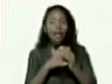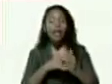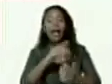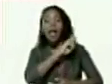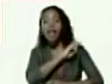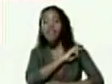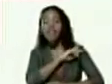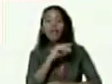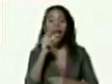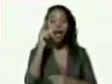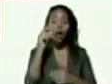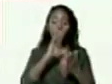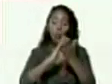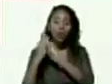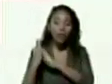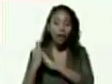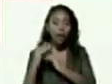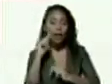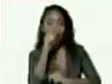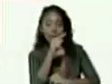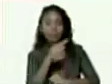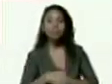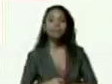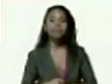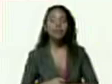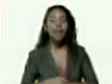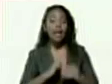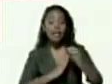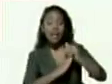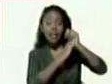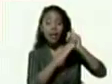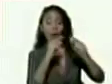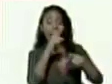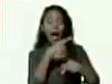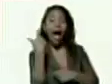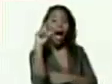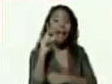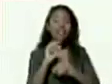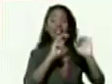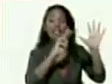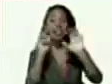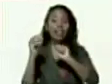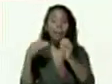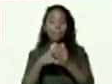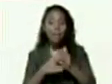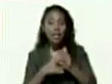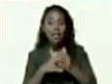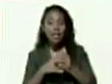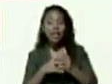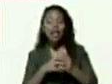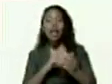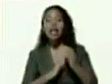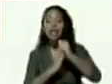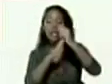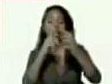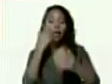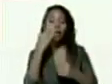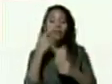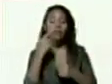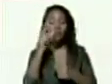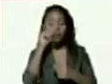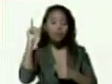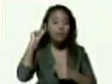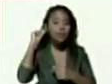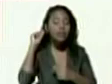sobre ese nivel de liderazgo presidente en este momento hay 70 mil líderes y lideres de calle y comunidad que han